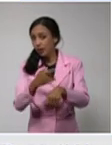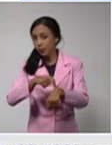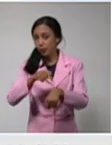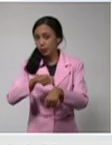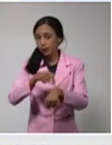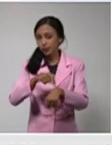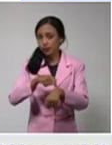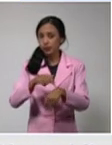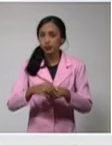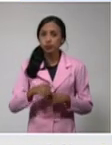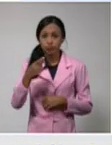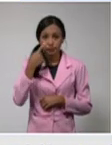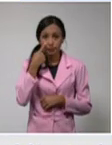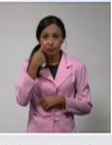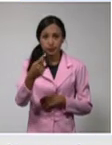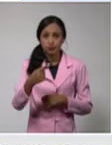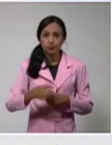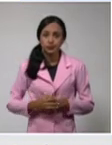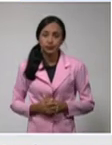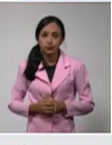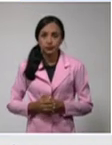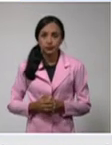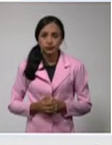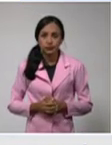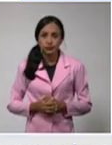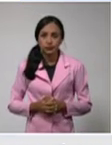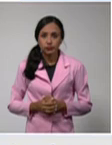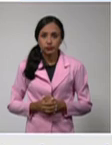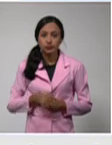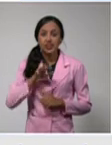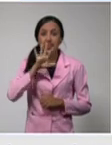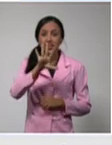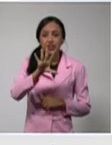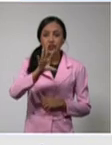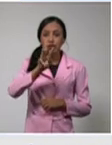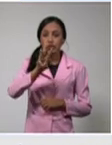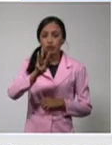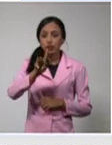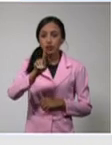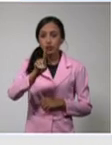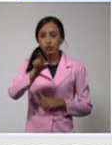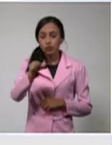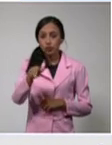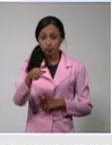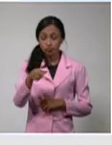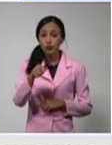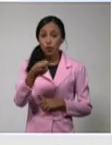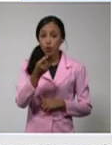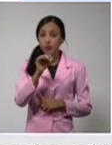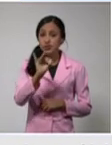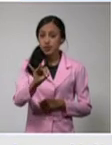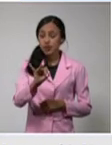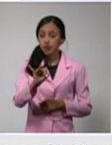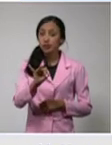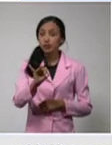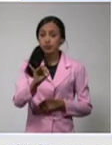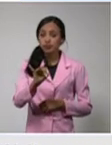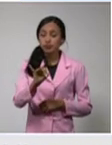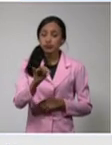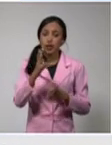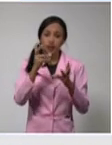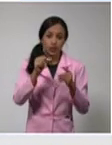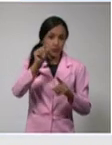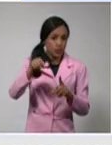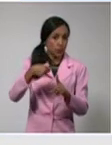tienen. Es una tasa de 531,7 por tasa de incidencia de casos